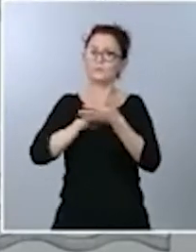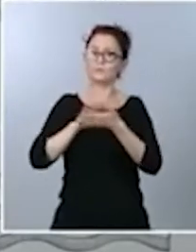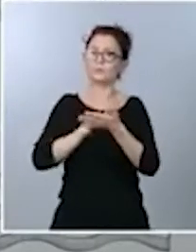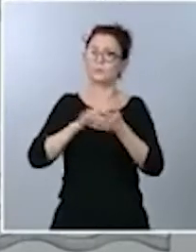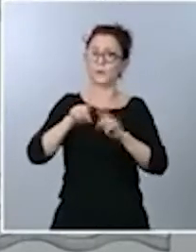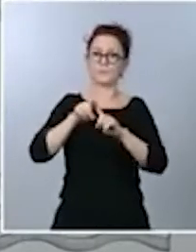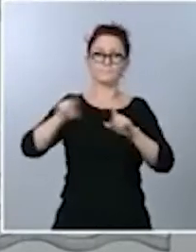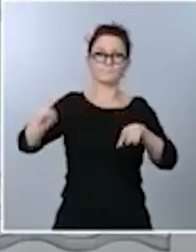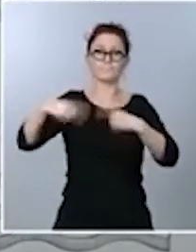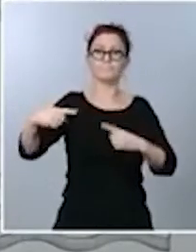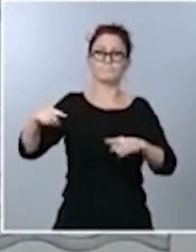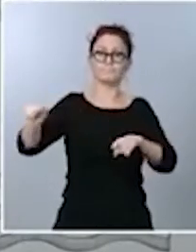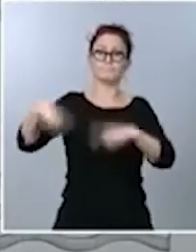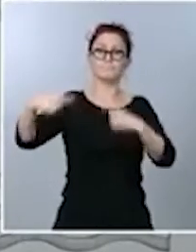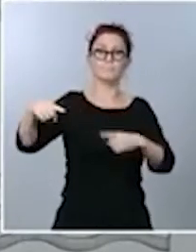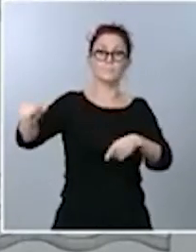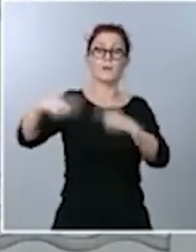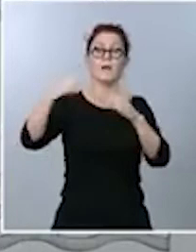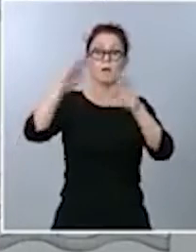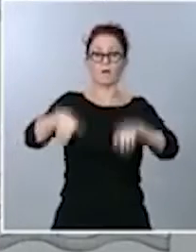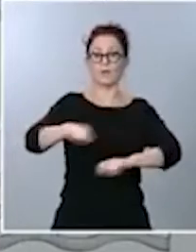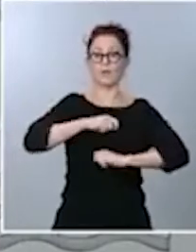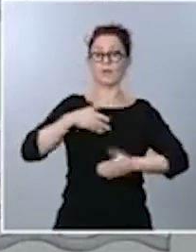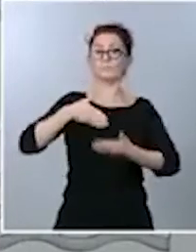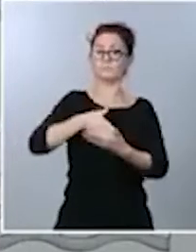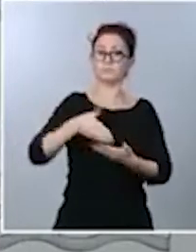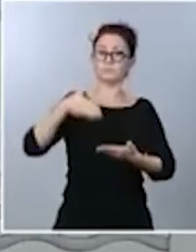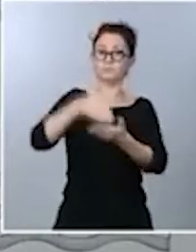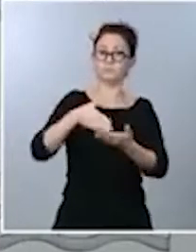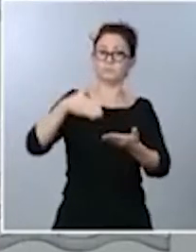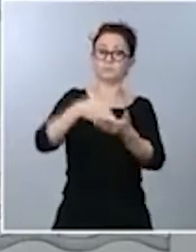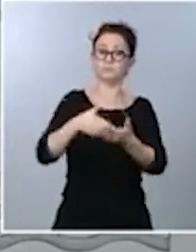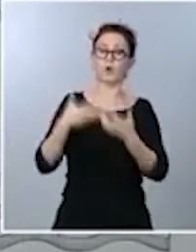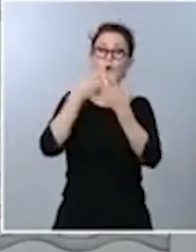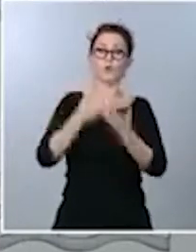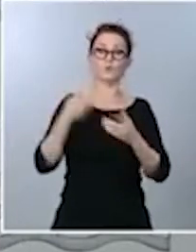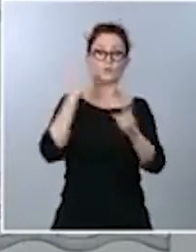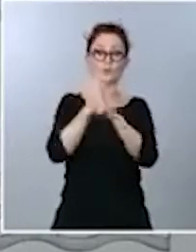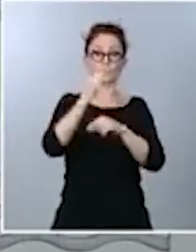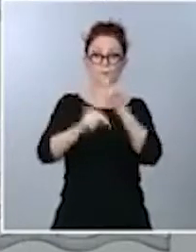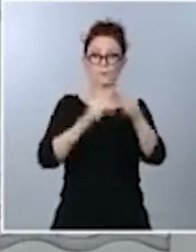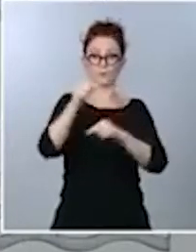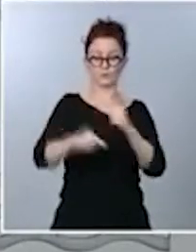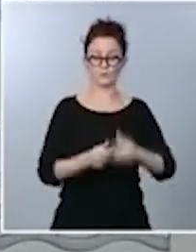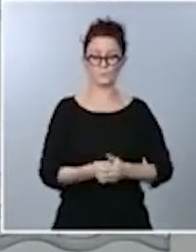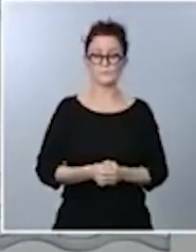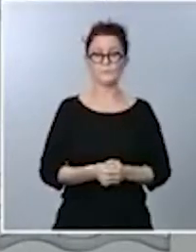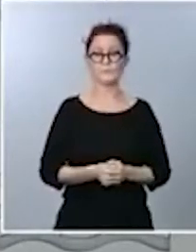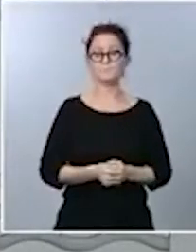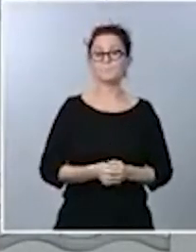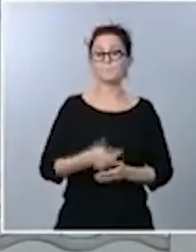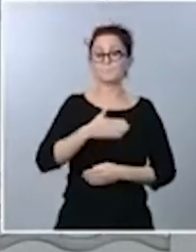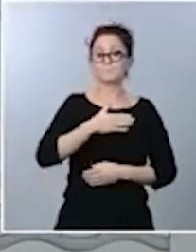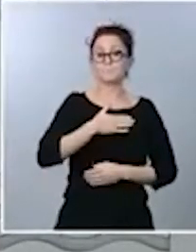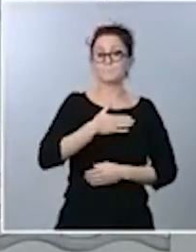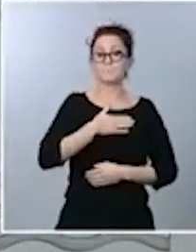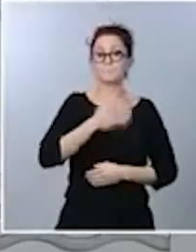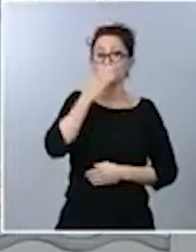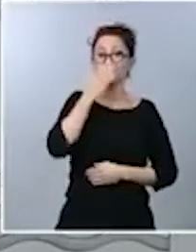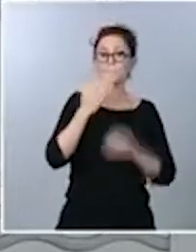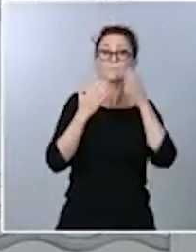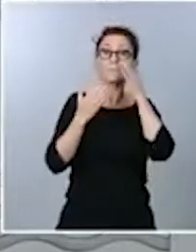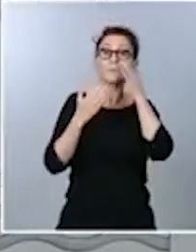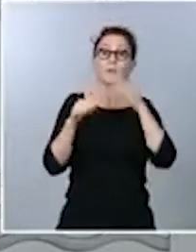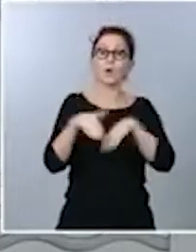contribuye es a entorpecer y a retrasar la lucha contra este virus. Por tanto, el Gobierno, como siempre, respeta,